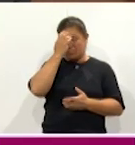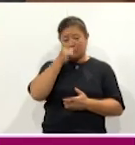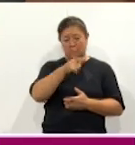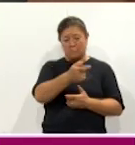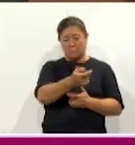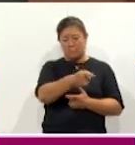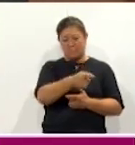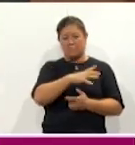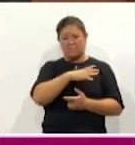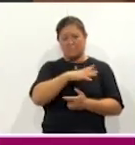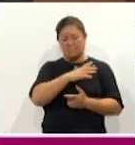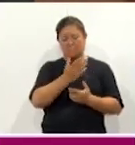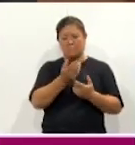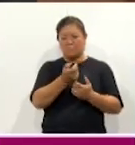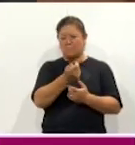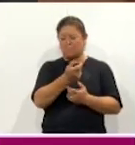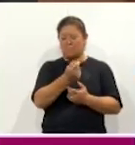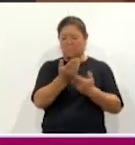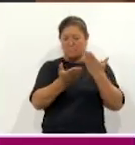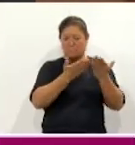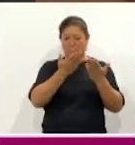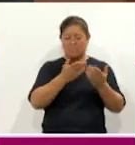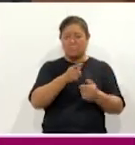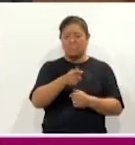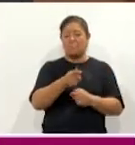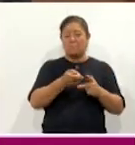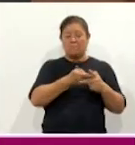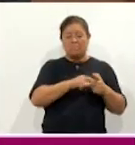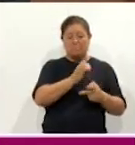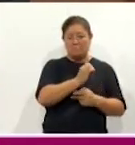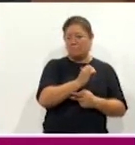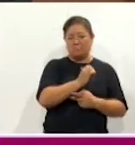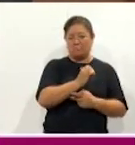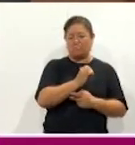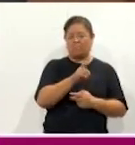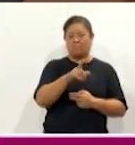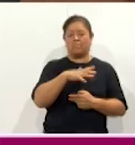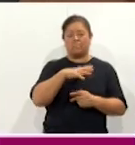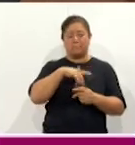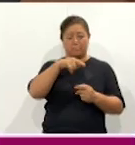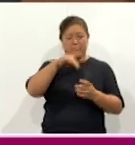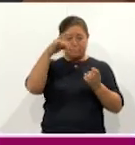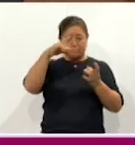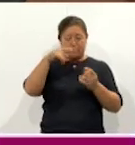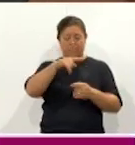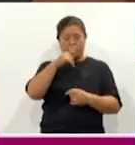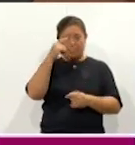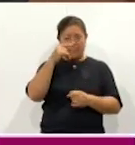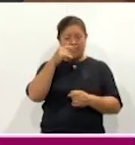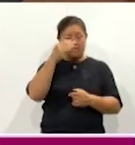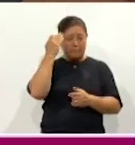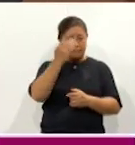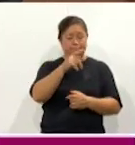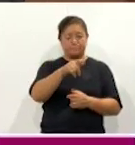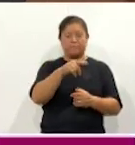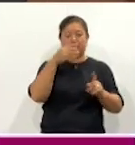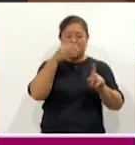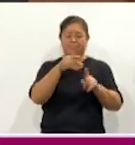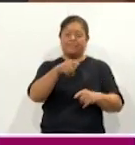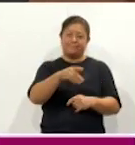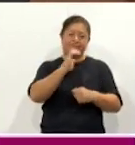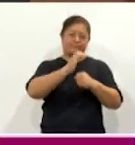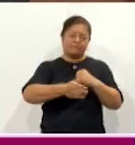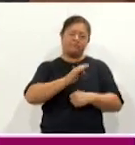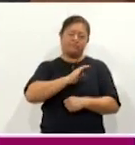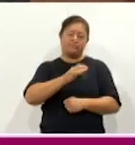cursaron algún grado y que no deben empezar de cero. Entonces, los ubicamos en la etapa correspondiente para que ellos puedan concluir, ya sea la